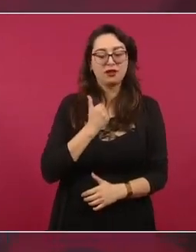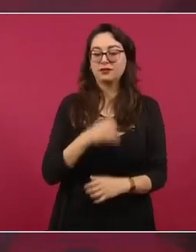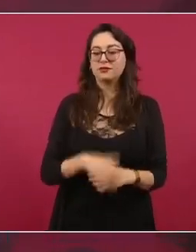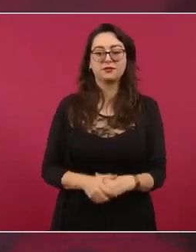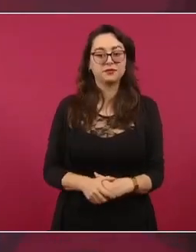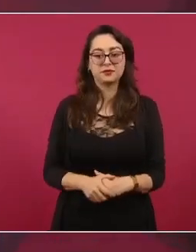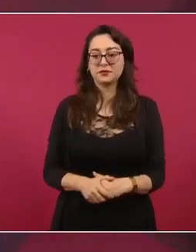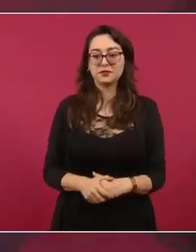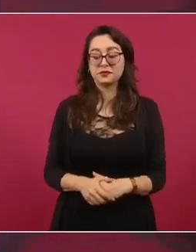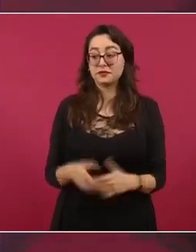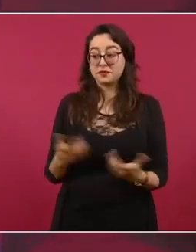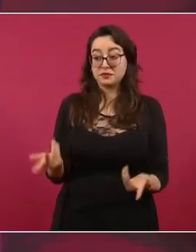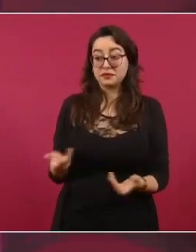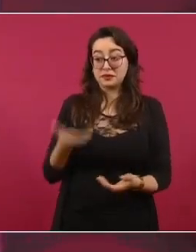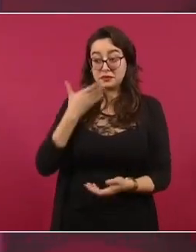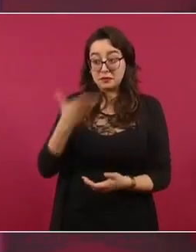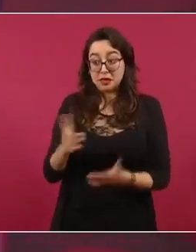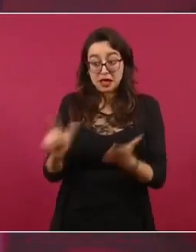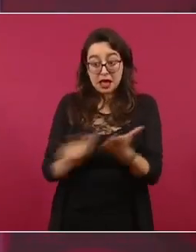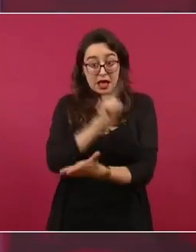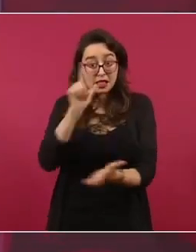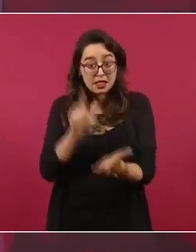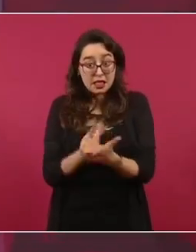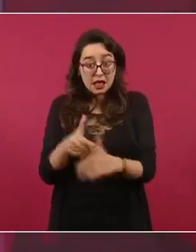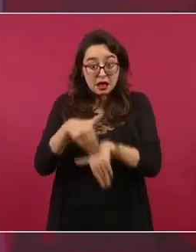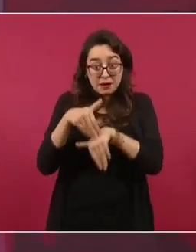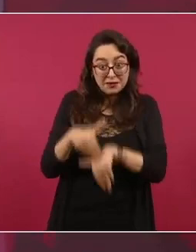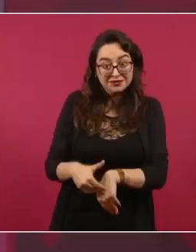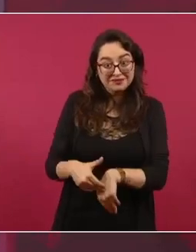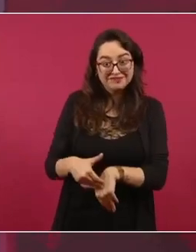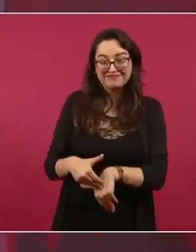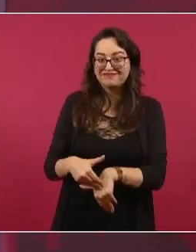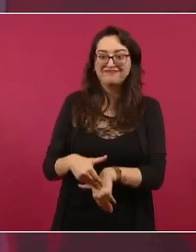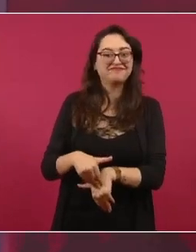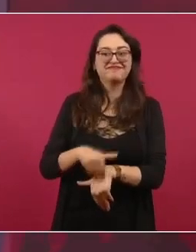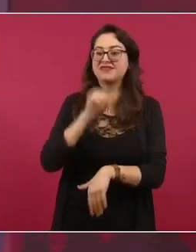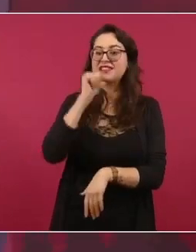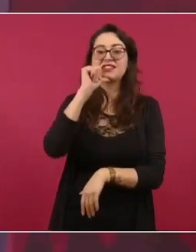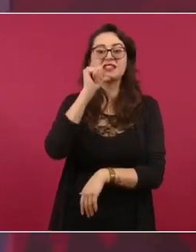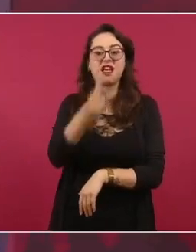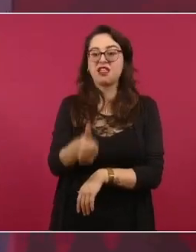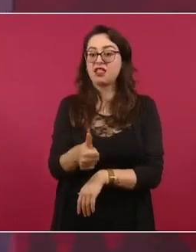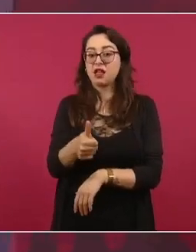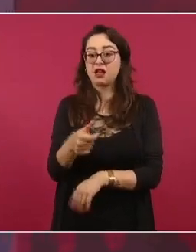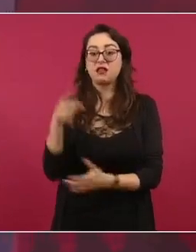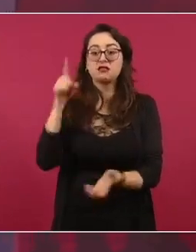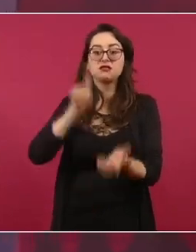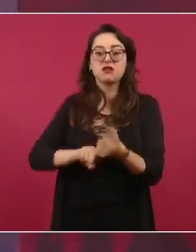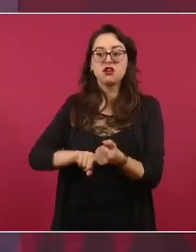no con criterio jurídico, sino político,